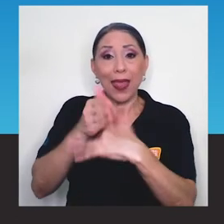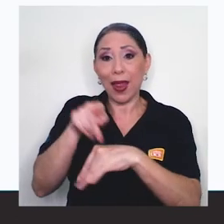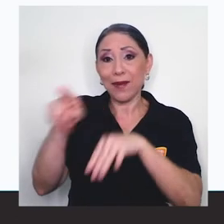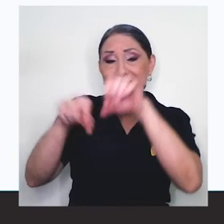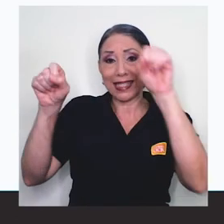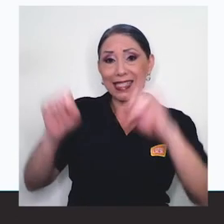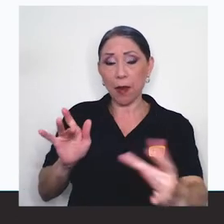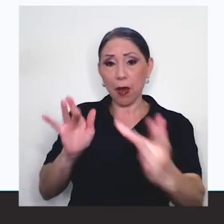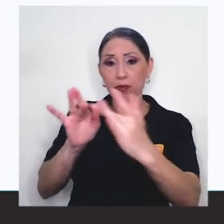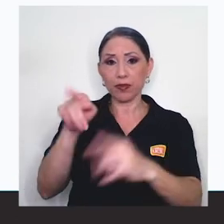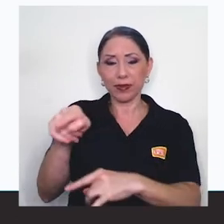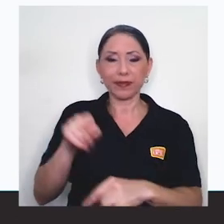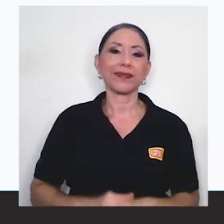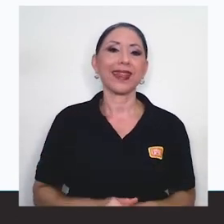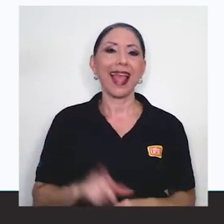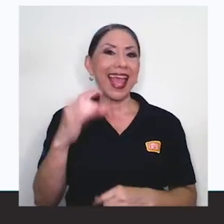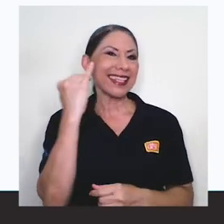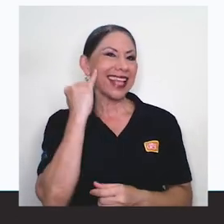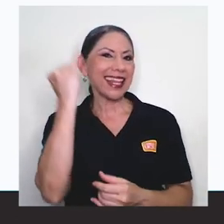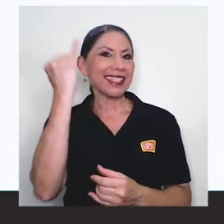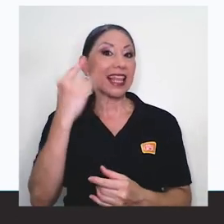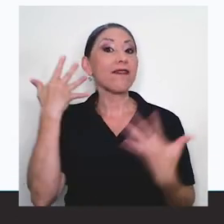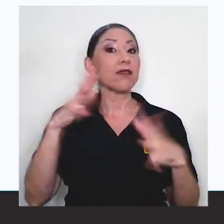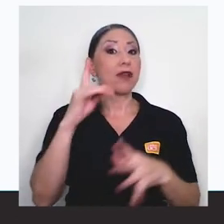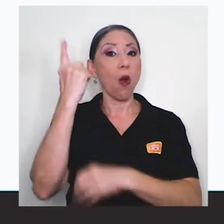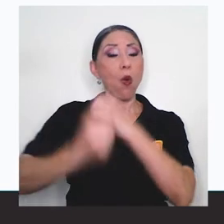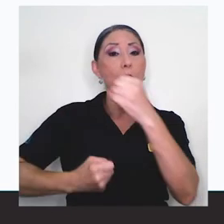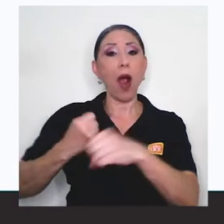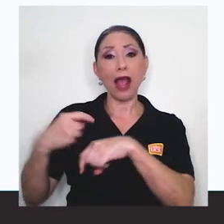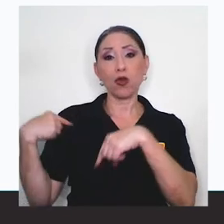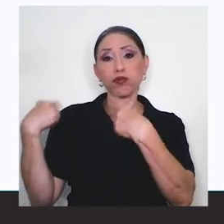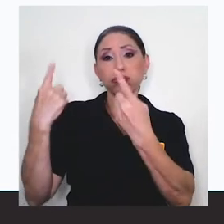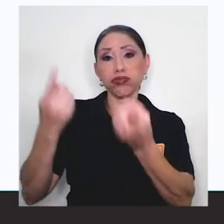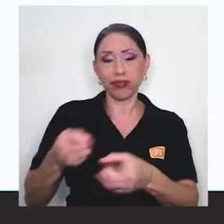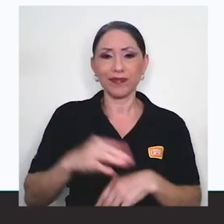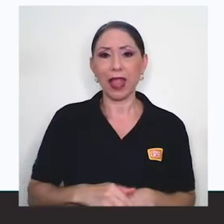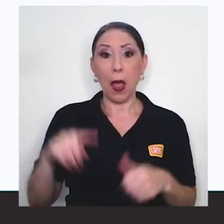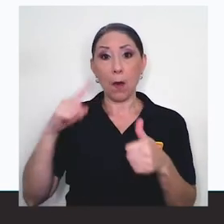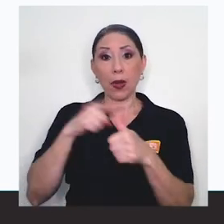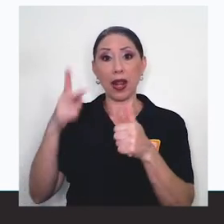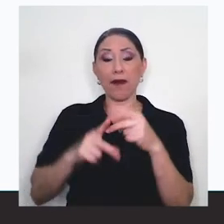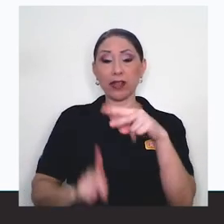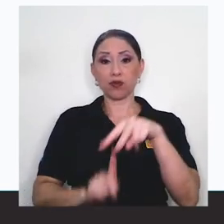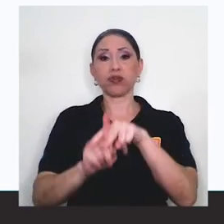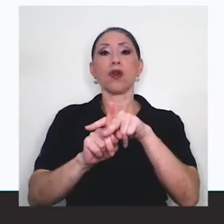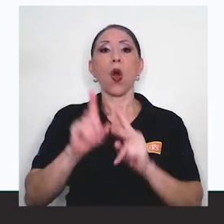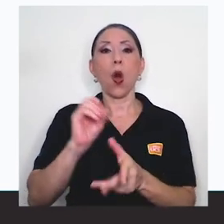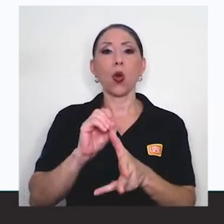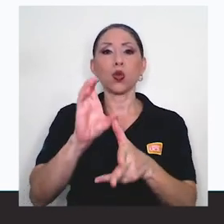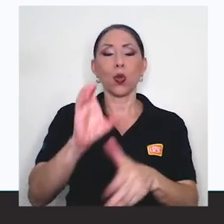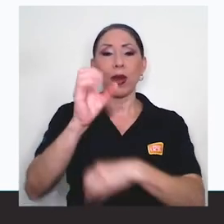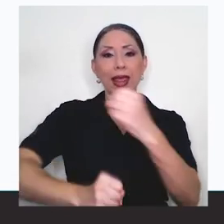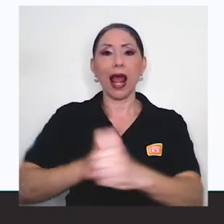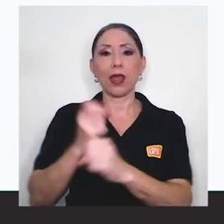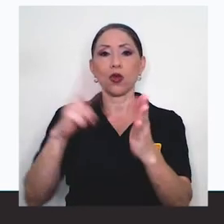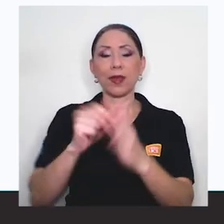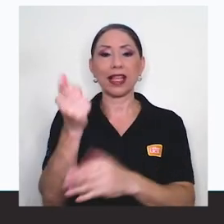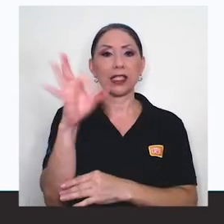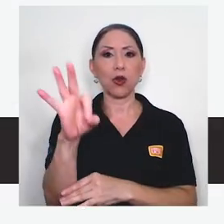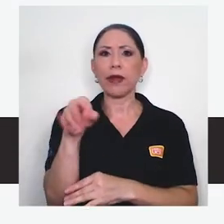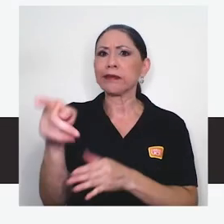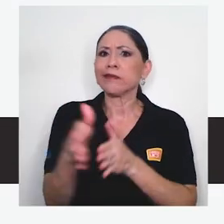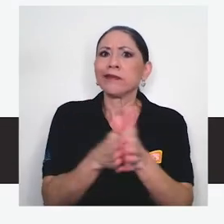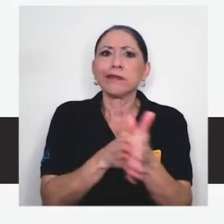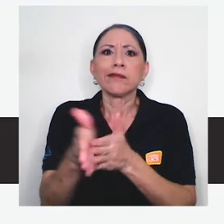sistema. Esta iniciativa tiene un año de existencia. Fue lanzada en octubre de 2019 y ha sido tan